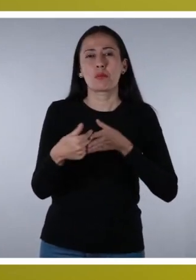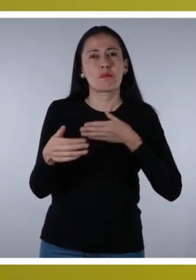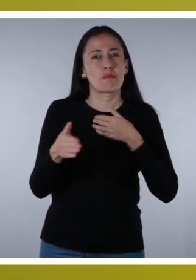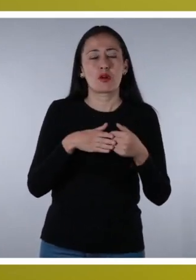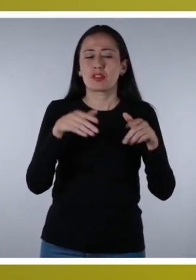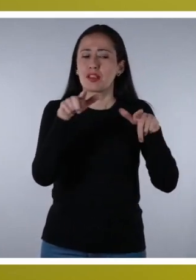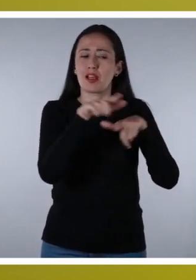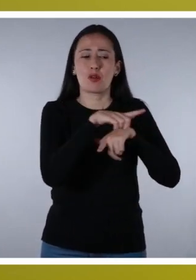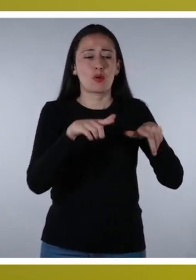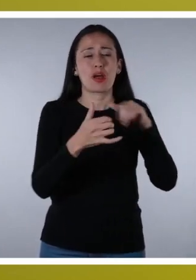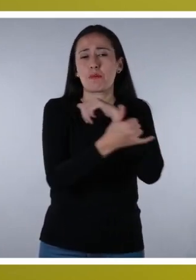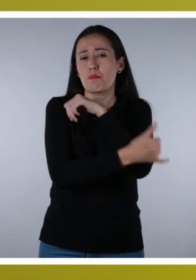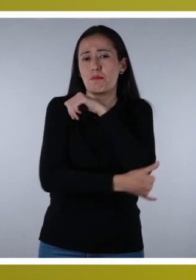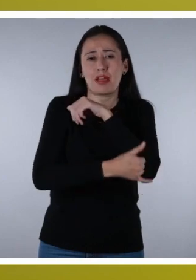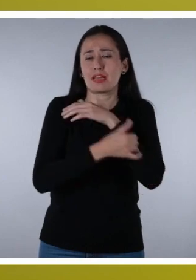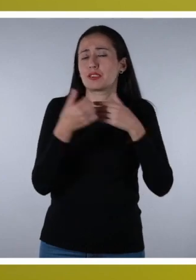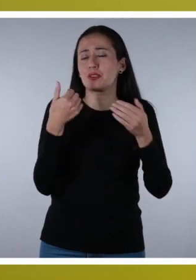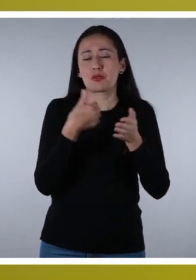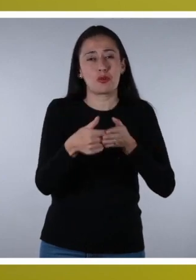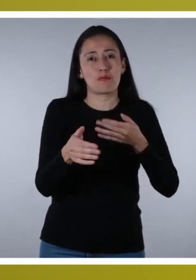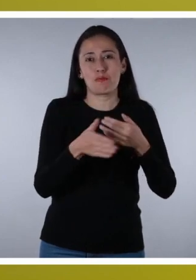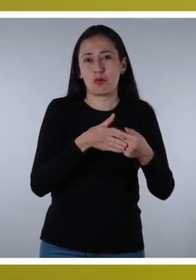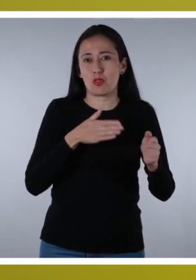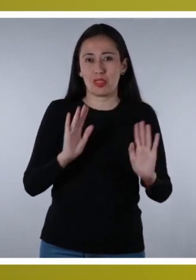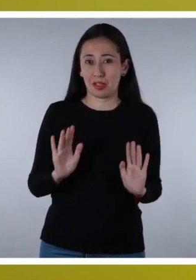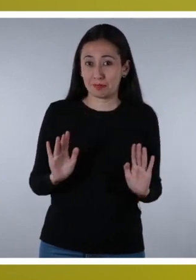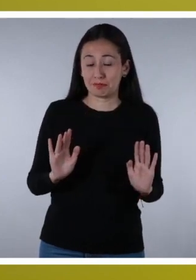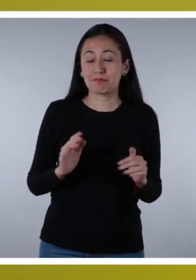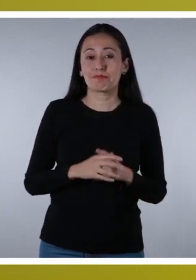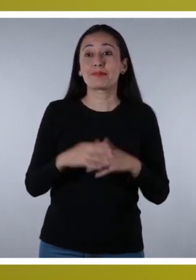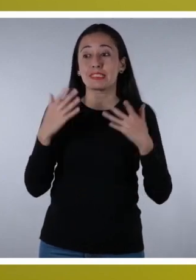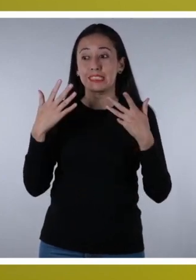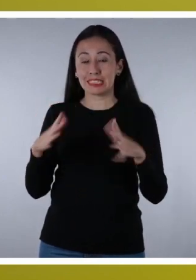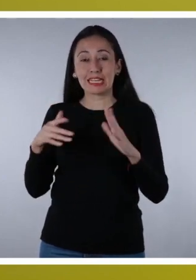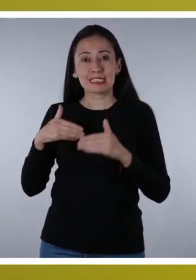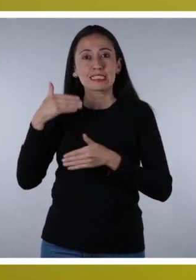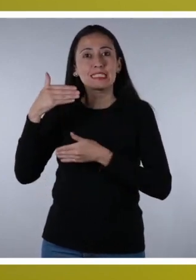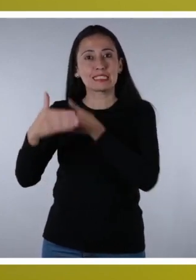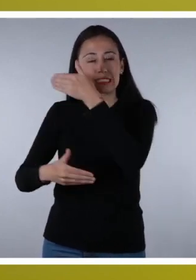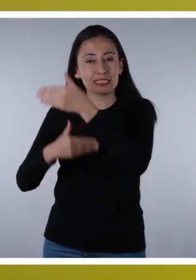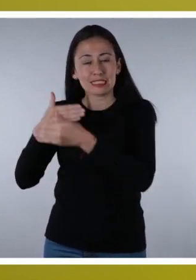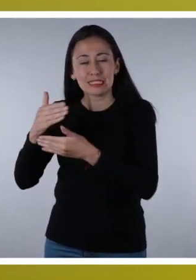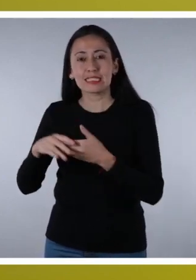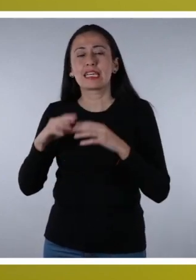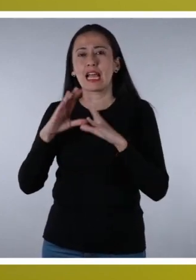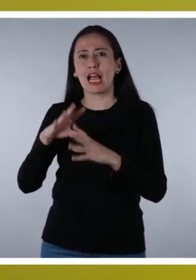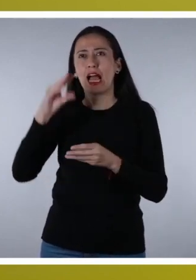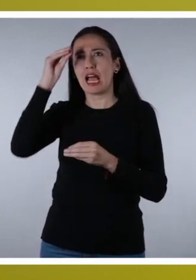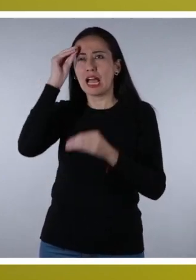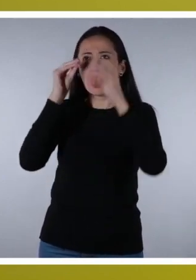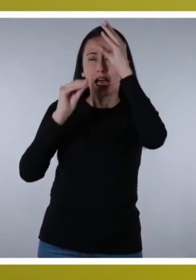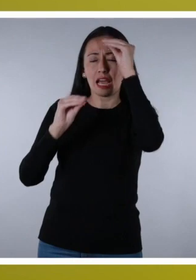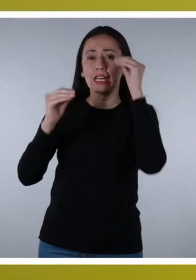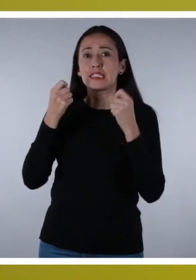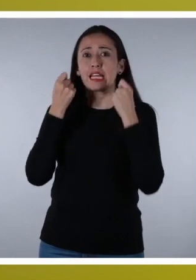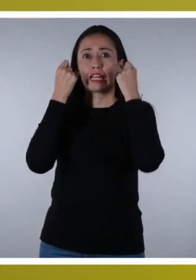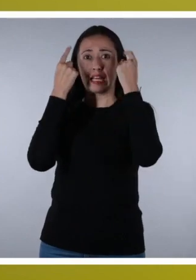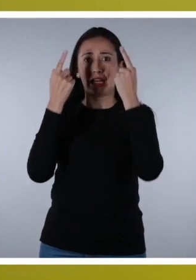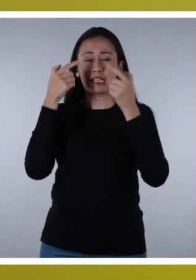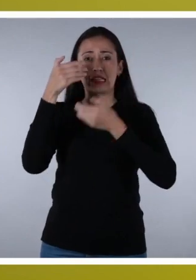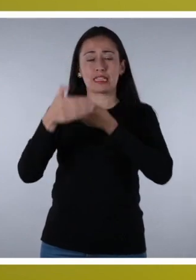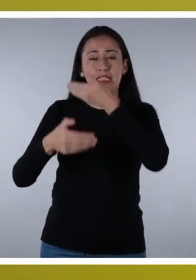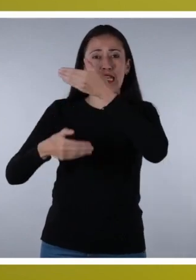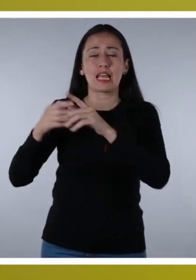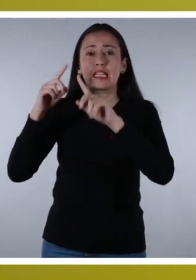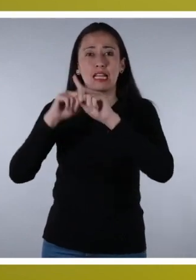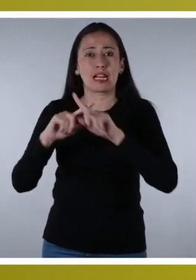lugar de donde provengan o las diferencias que puedan tener. Así, se logrará cultivar la empatía con aquellos que están en condiciones